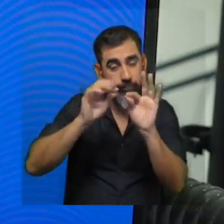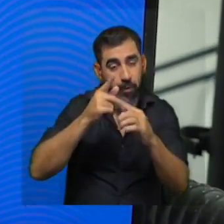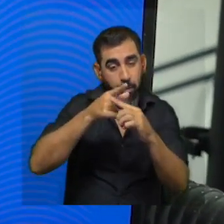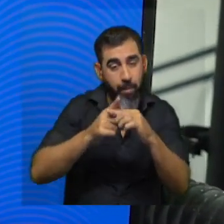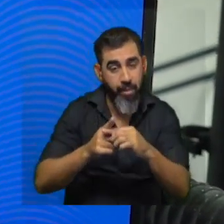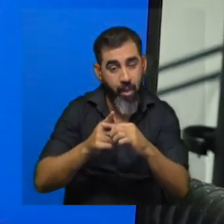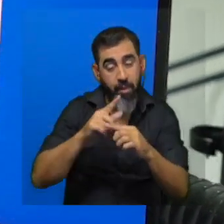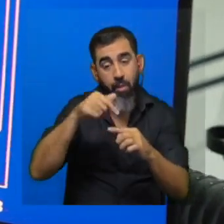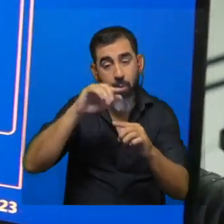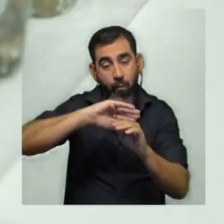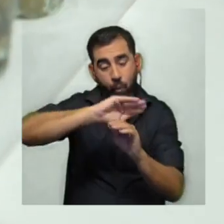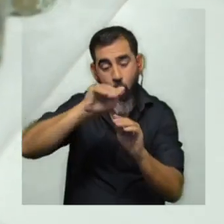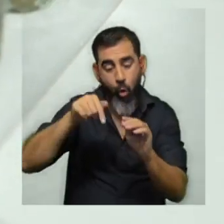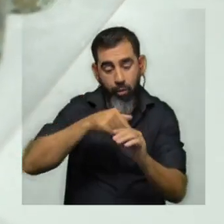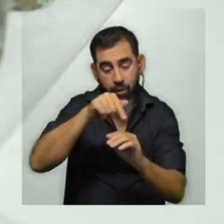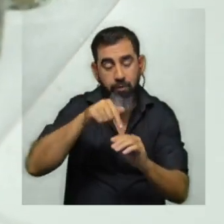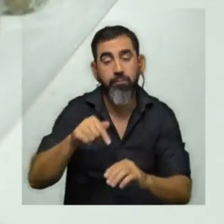después los cálculos de los bordes